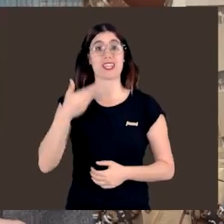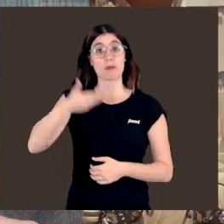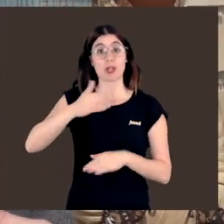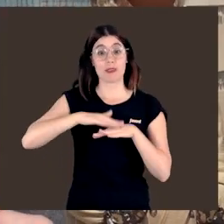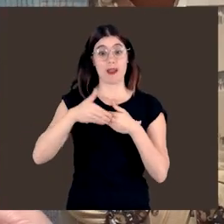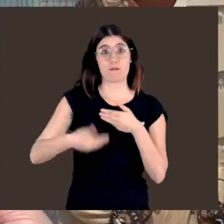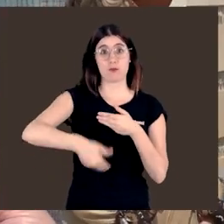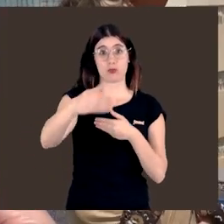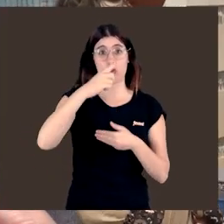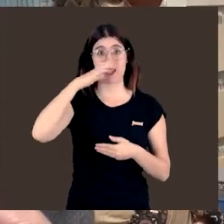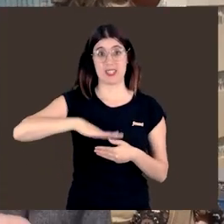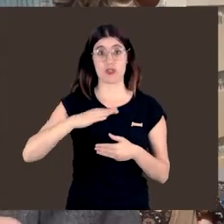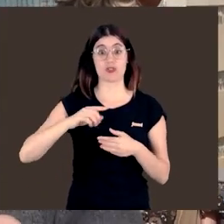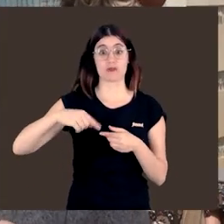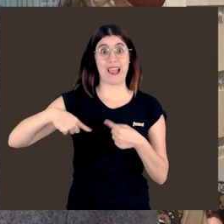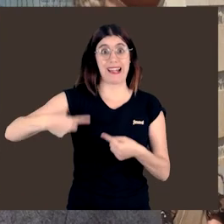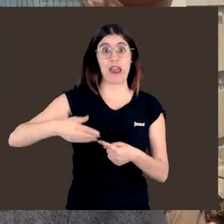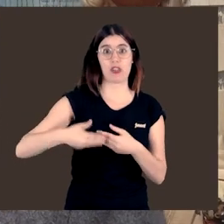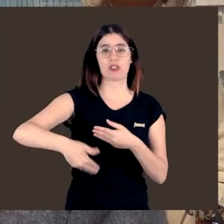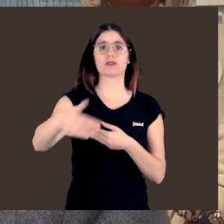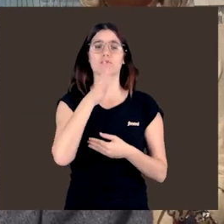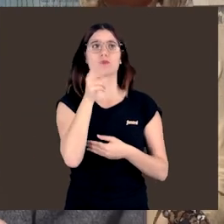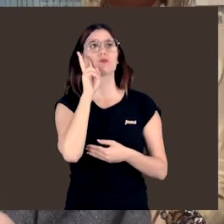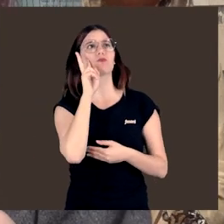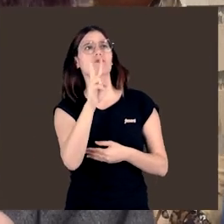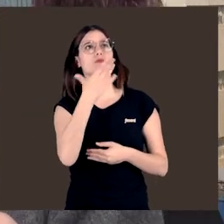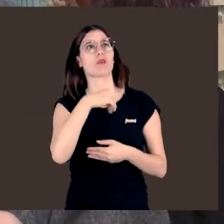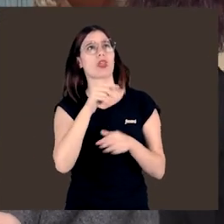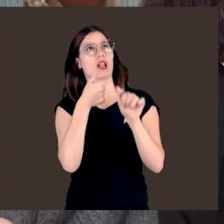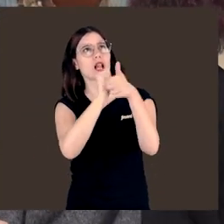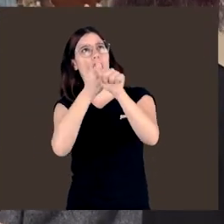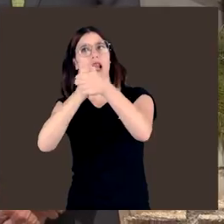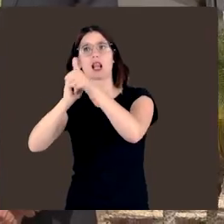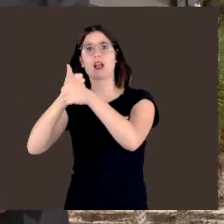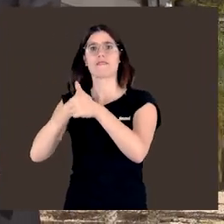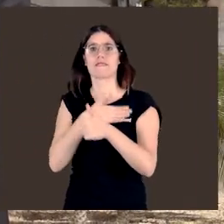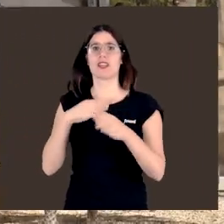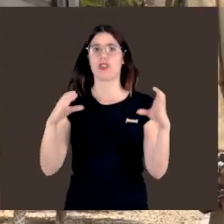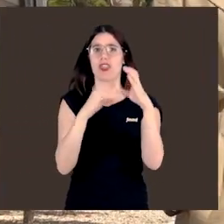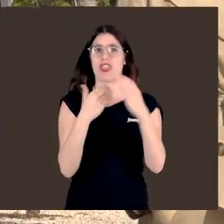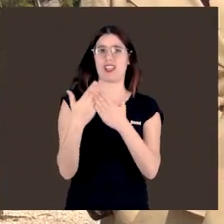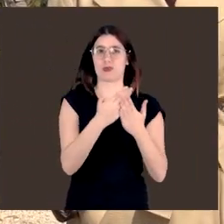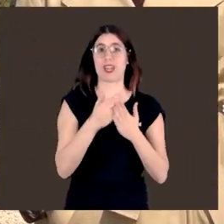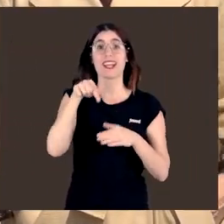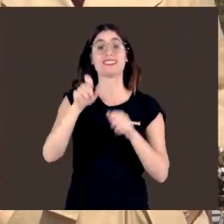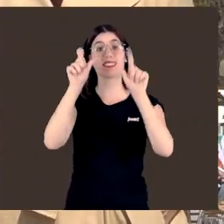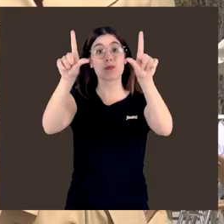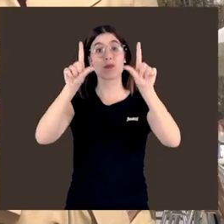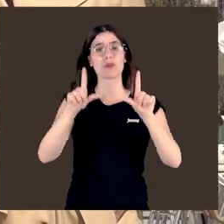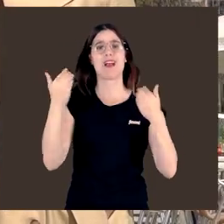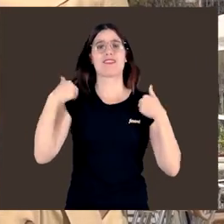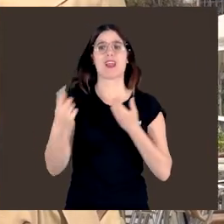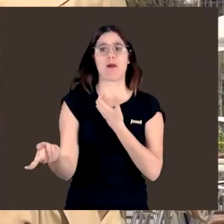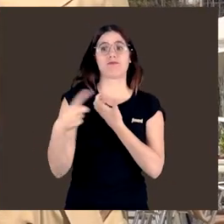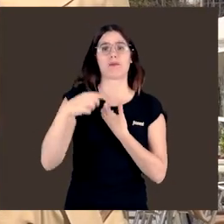sobre todo, para futuras generaciones que puedan verse reflejadas y que puedan querer ponerse a estudiar ciencias. Con este mural, Pilar Mateo se